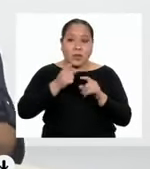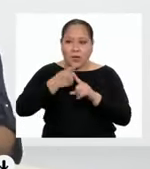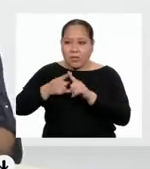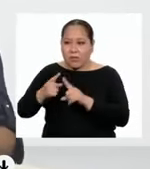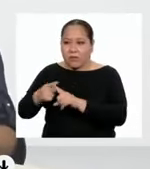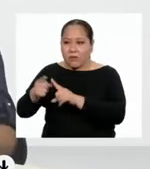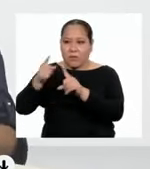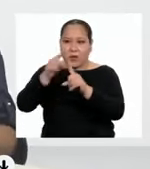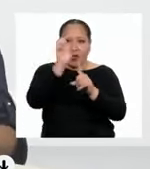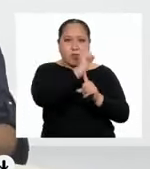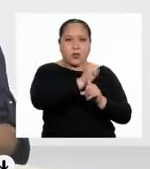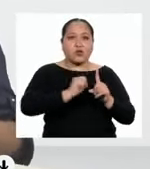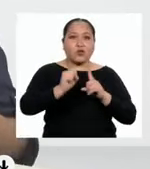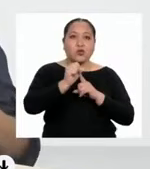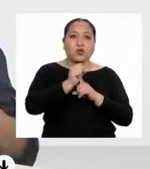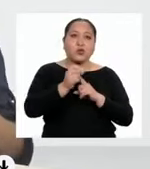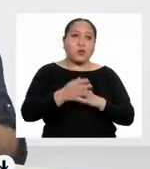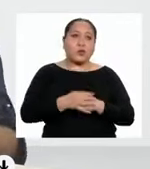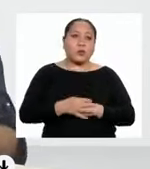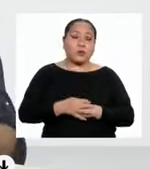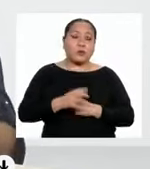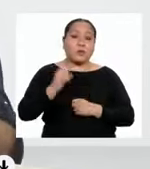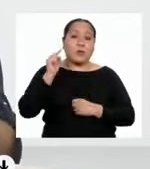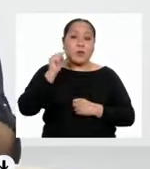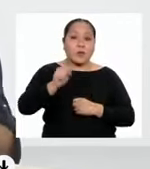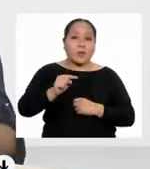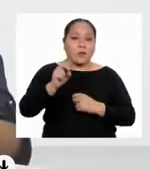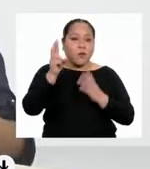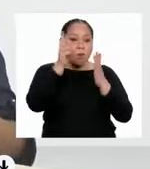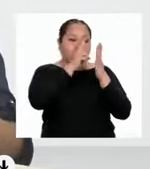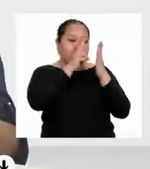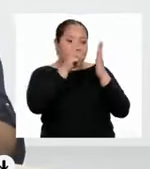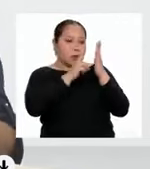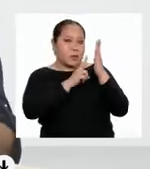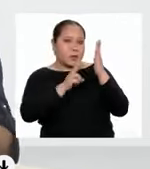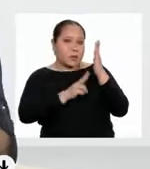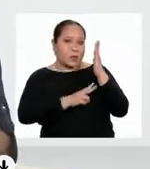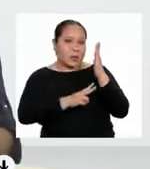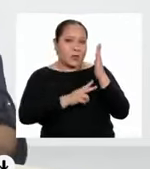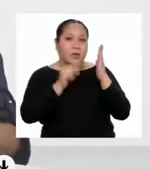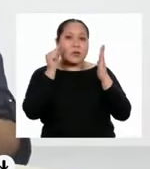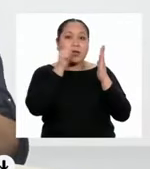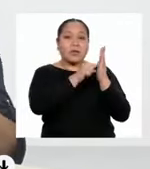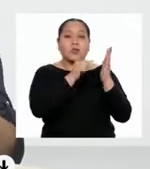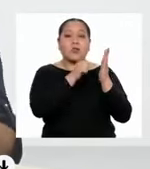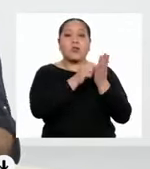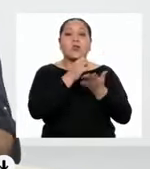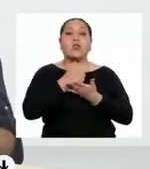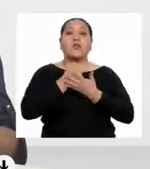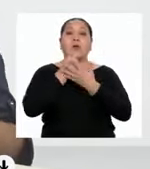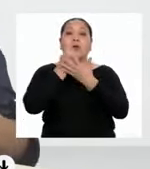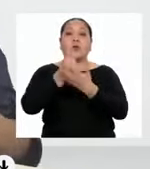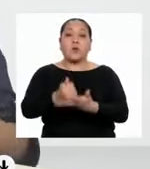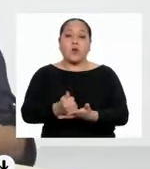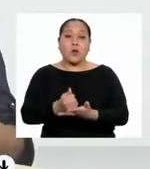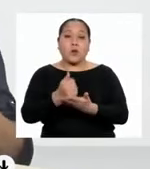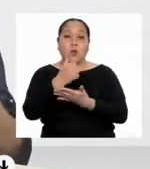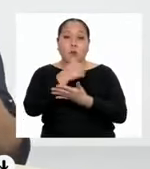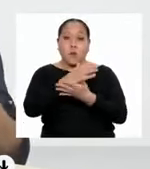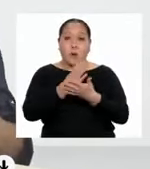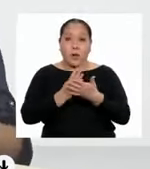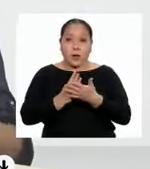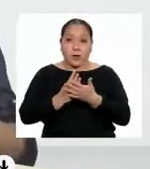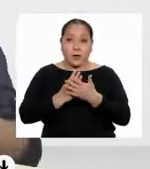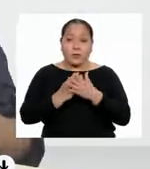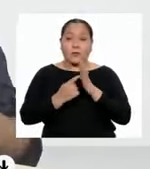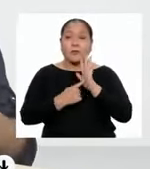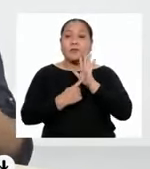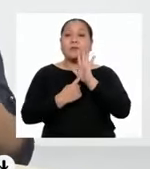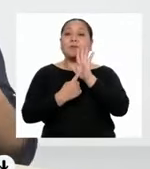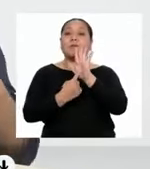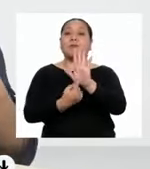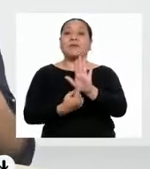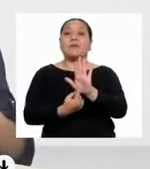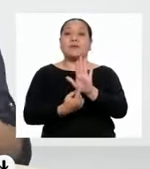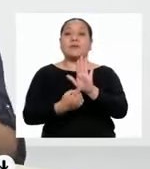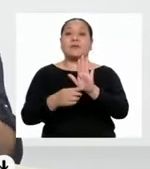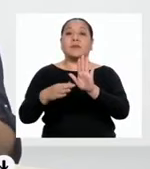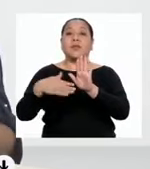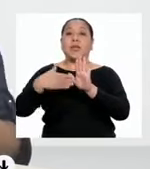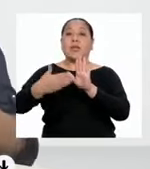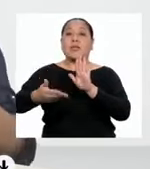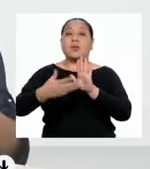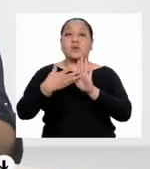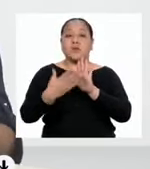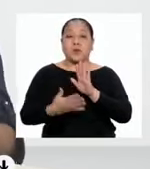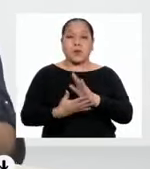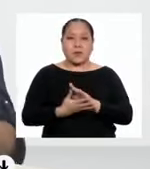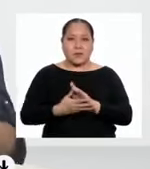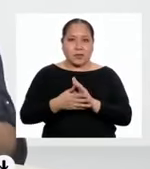Para eso, vamos a leer un texto que nos servirá como insumo para poder después cumplir